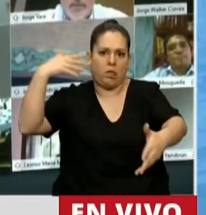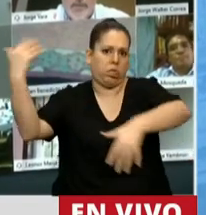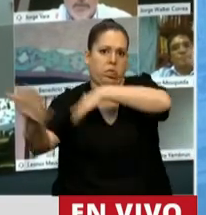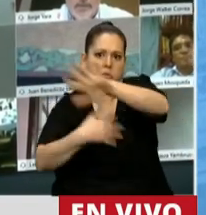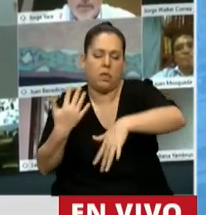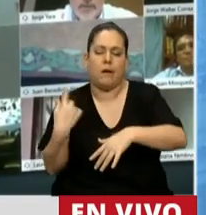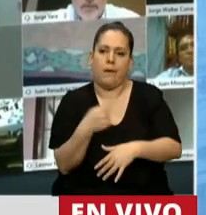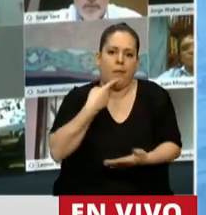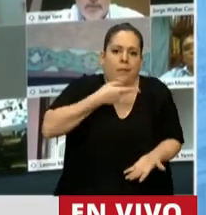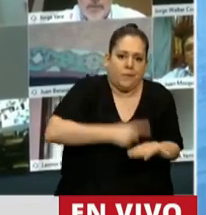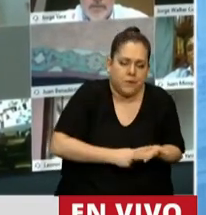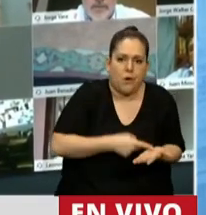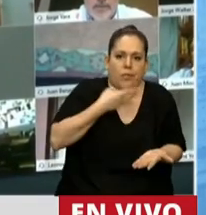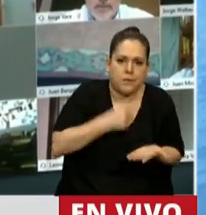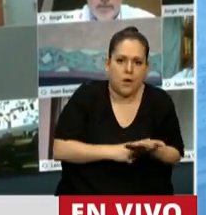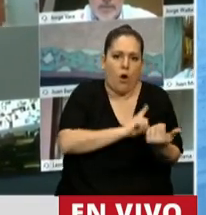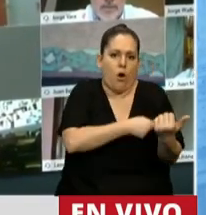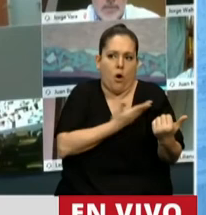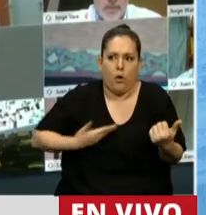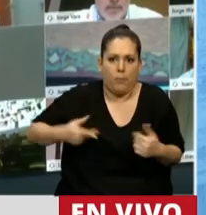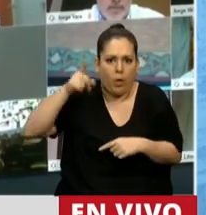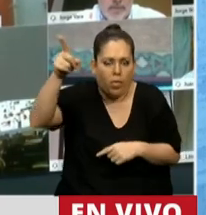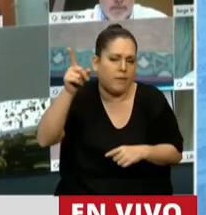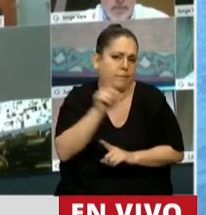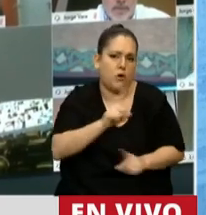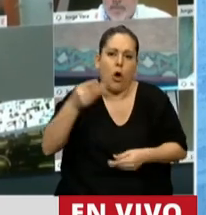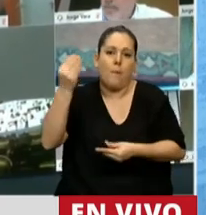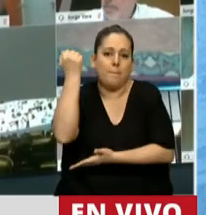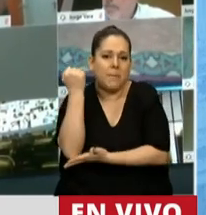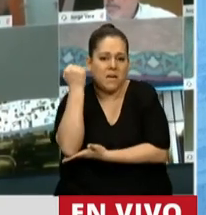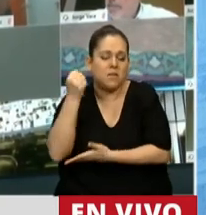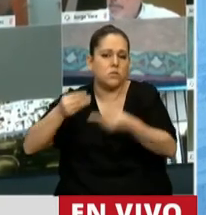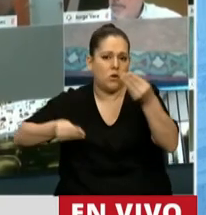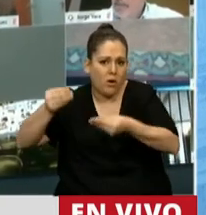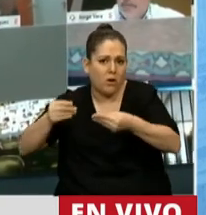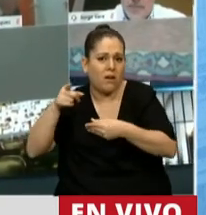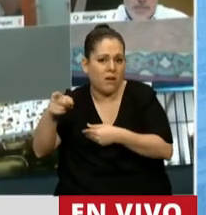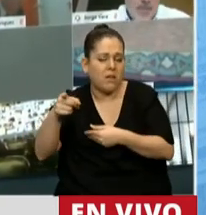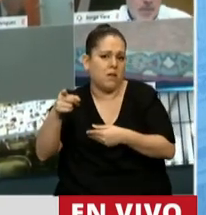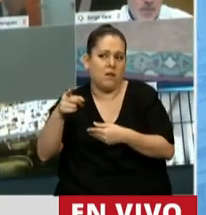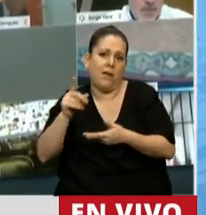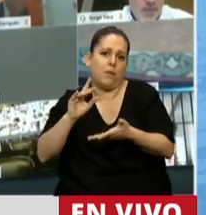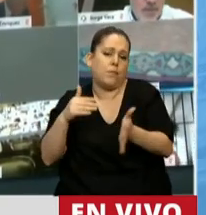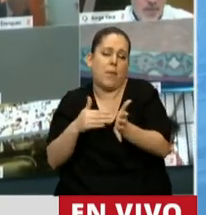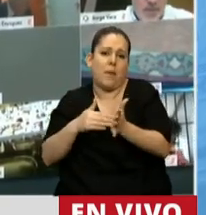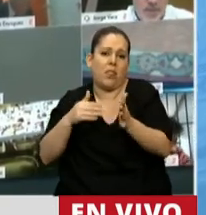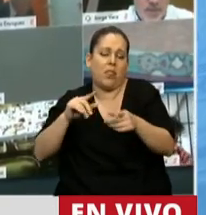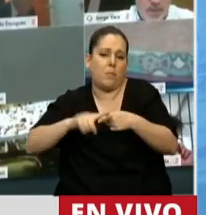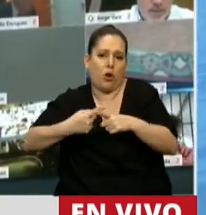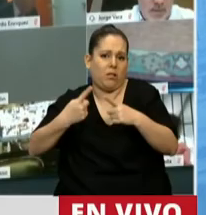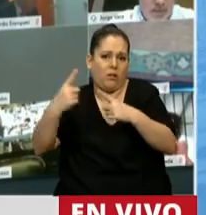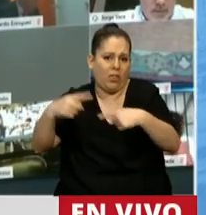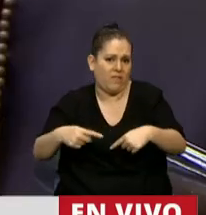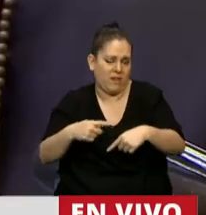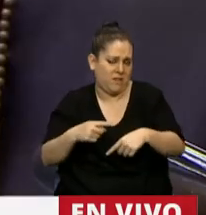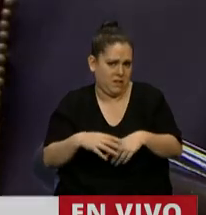la toma permanente y sistemática de deuda de un Ministro de Economía, de un Presidente de cualquiera fuera de color político. Muchas gracias, señor